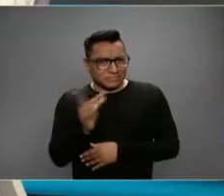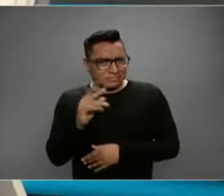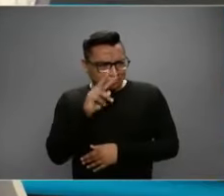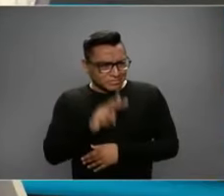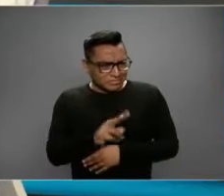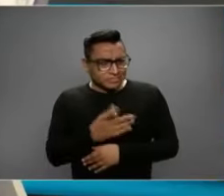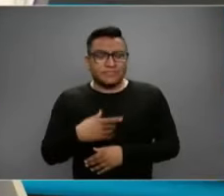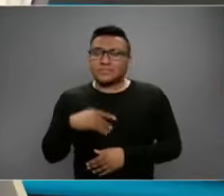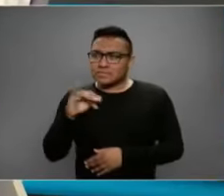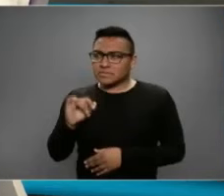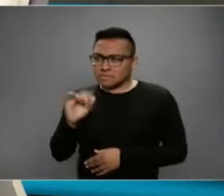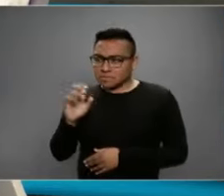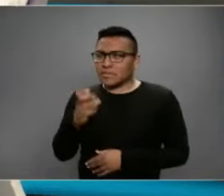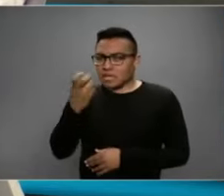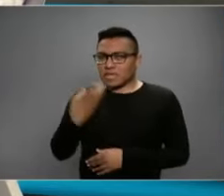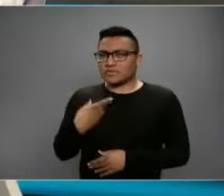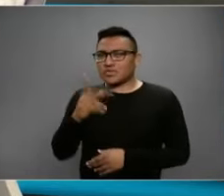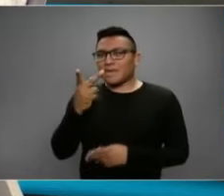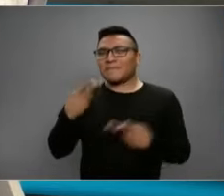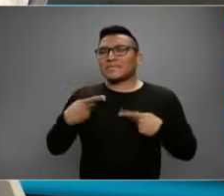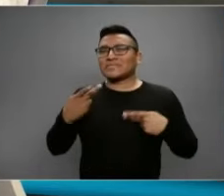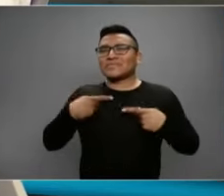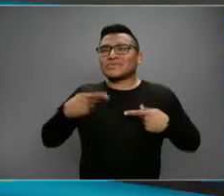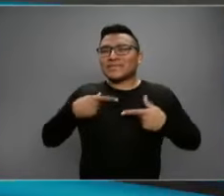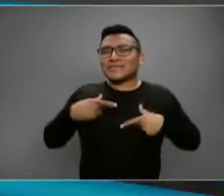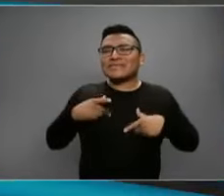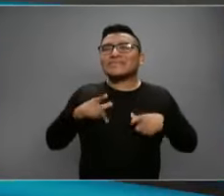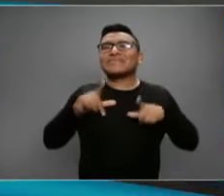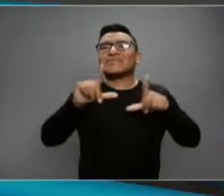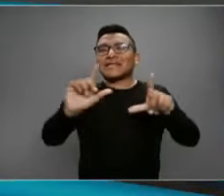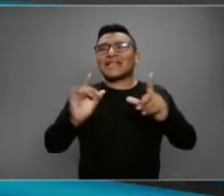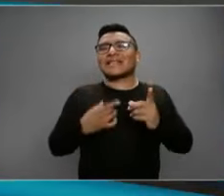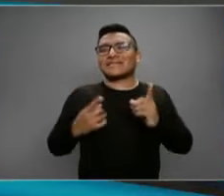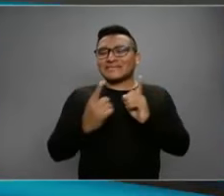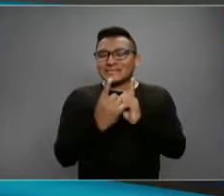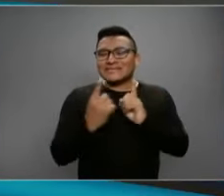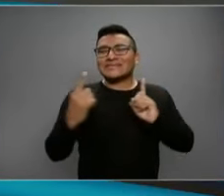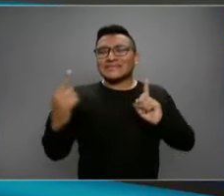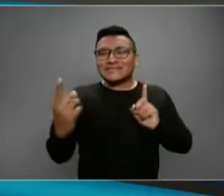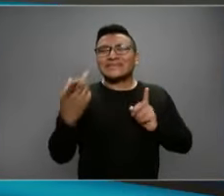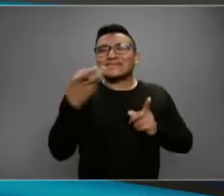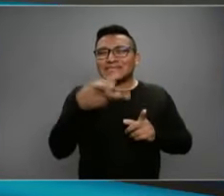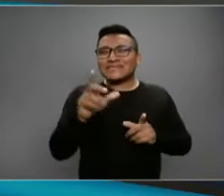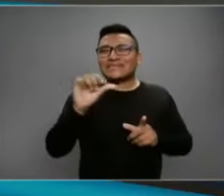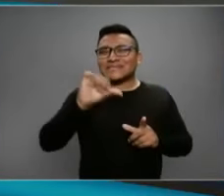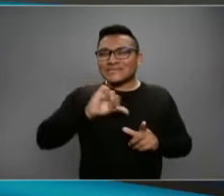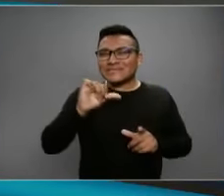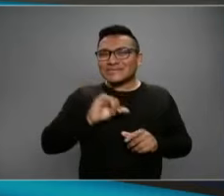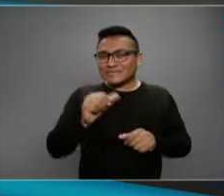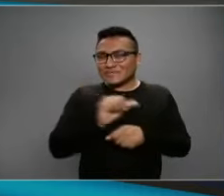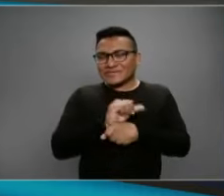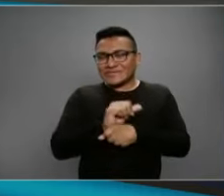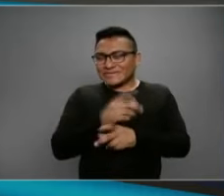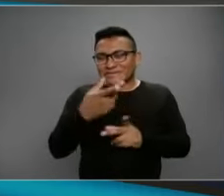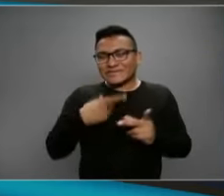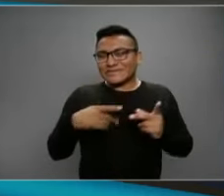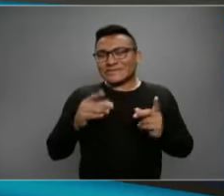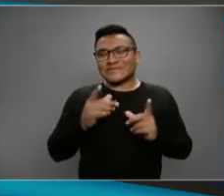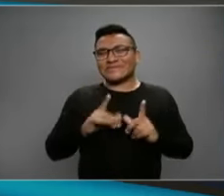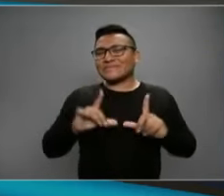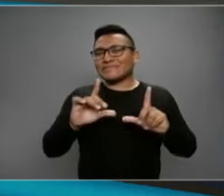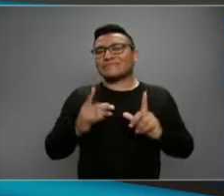el personaje que le da vida a la Jornada Nacional de Sana Distancia, que a partir de hoy toma una